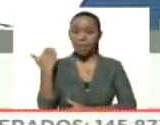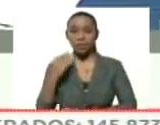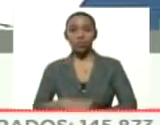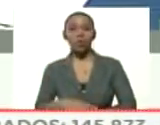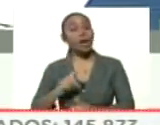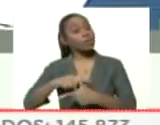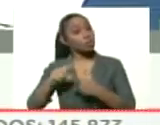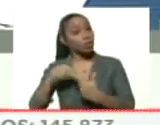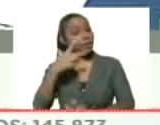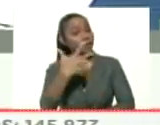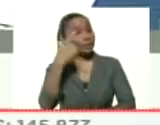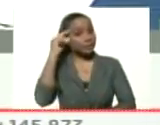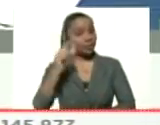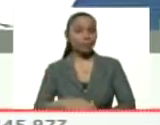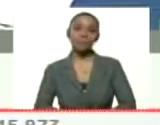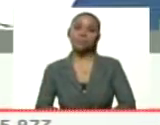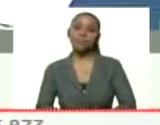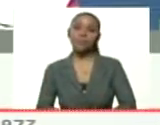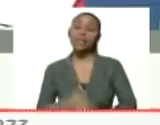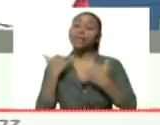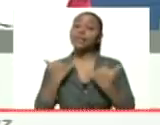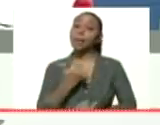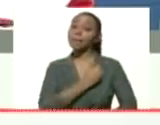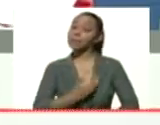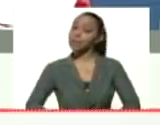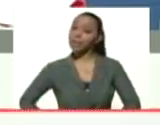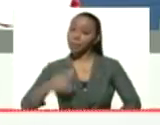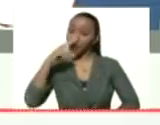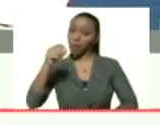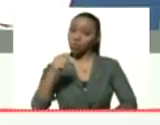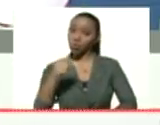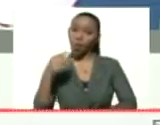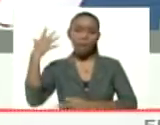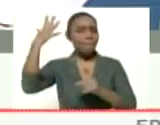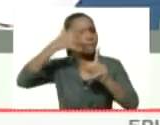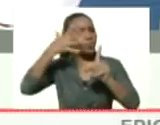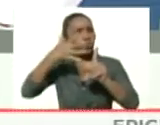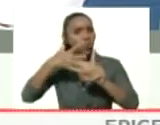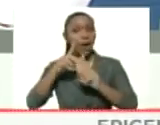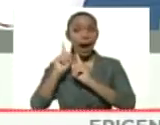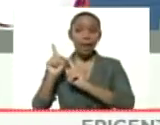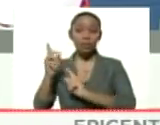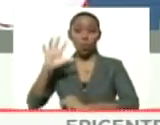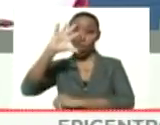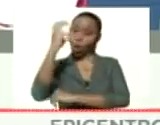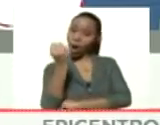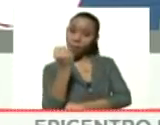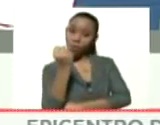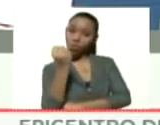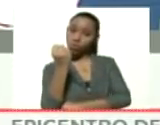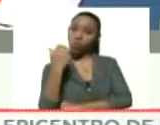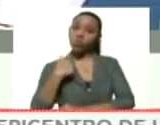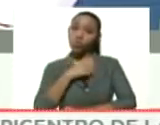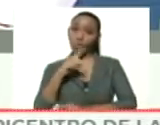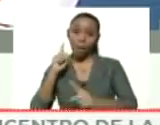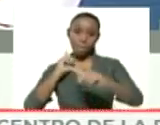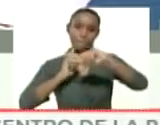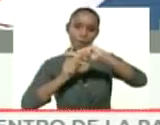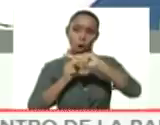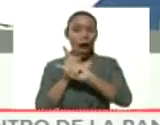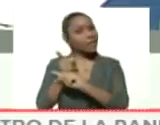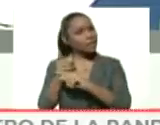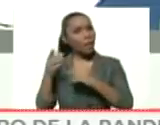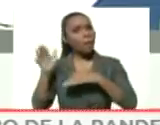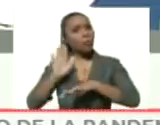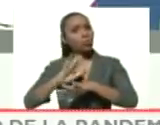tres días. Ya el presidente Nicolás Maduro nos había instruido, y por esto hemos logrado, llegado a esta detección, nos